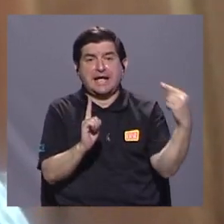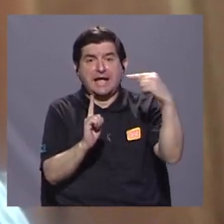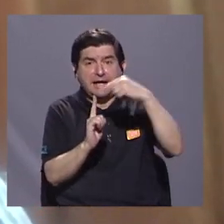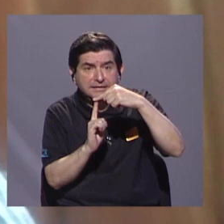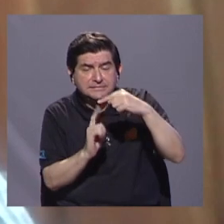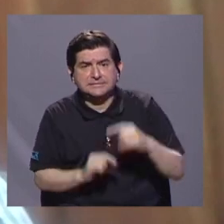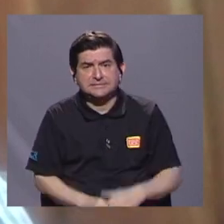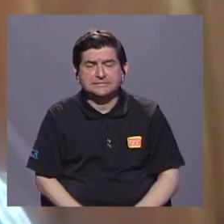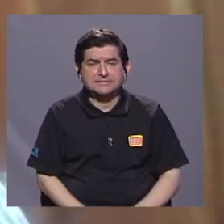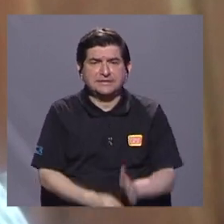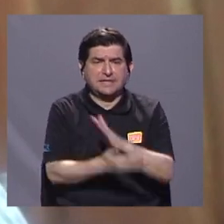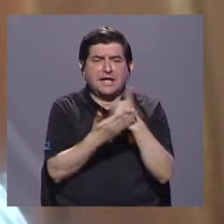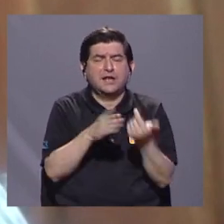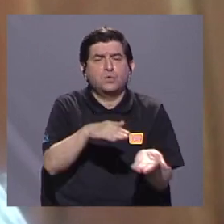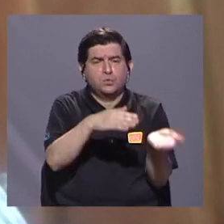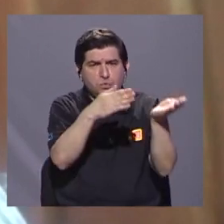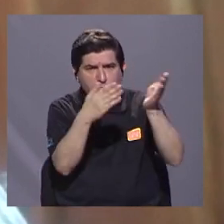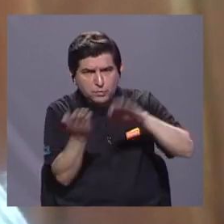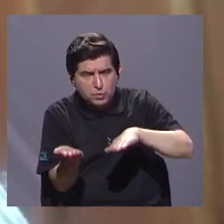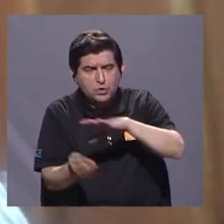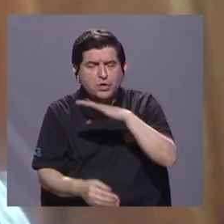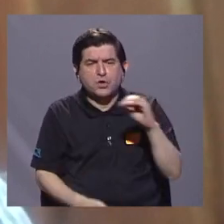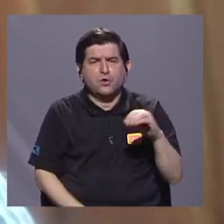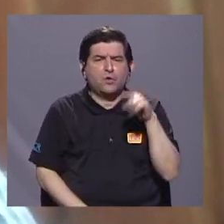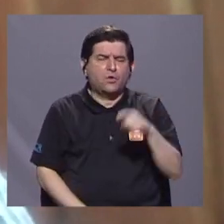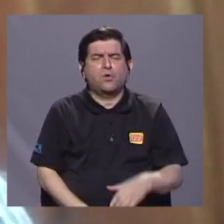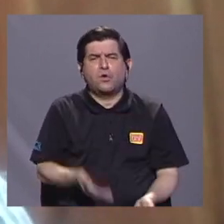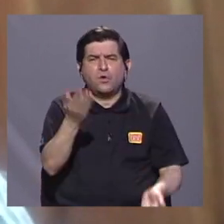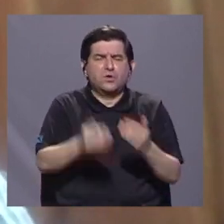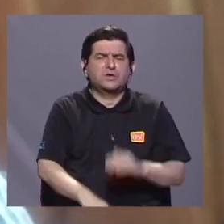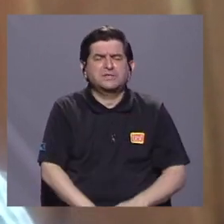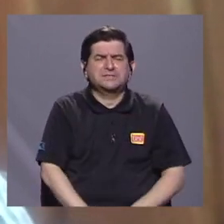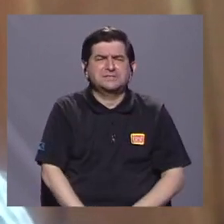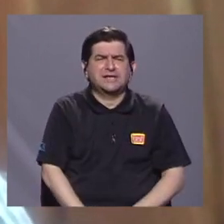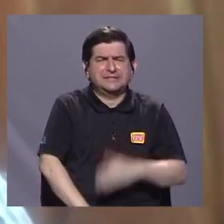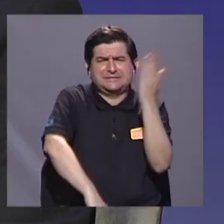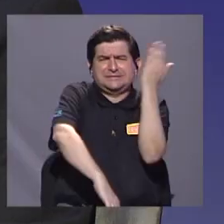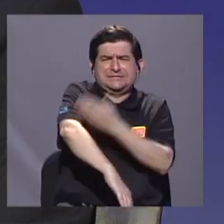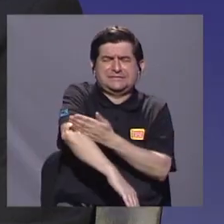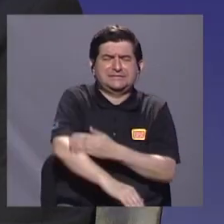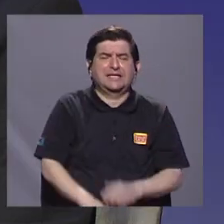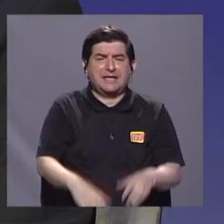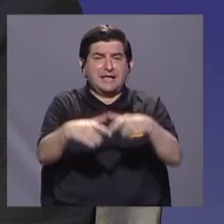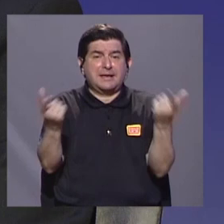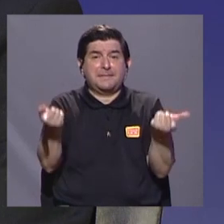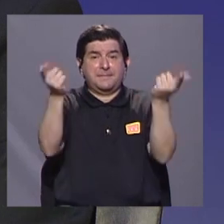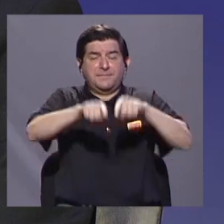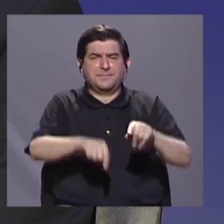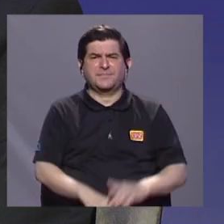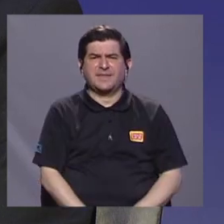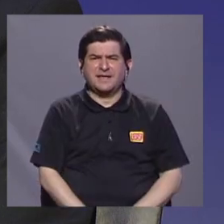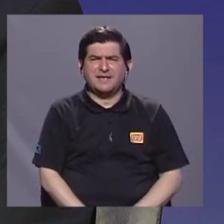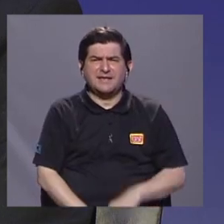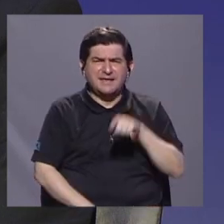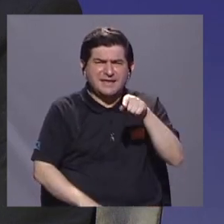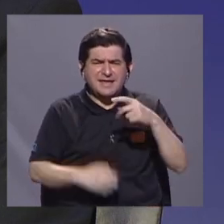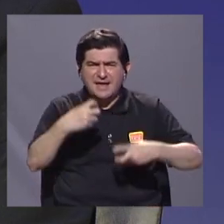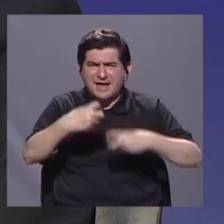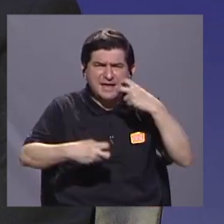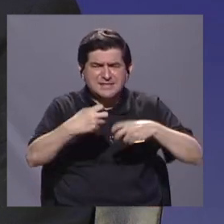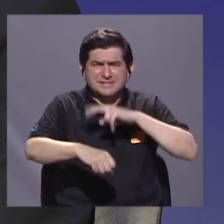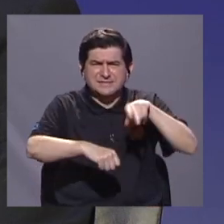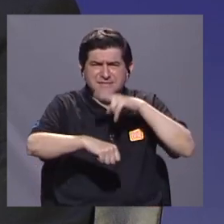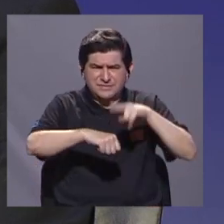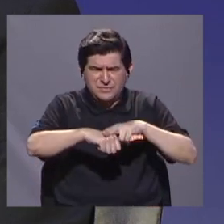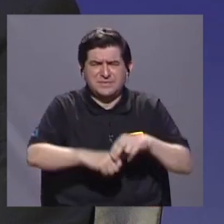punto de perder su vida o quedar mutilados en la mayoría de los casos. ¿Qué tan frecuente es este problema en ciertas